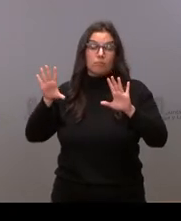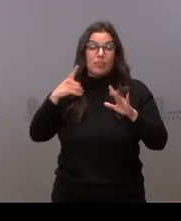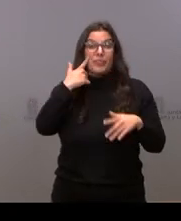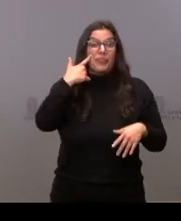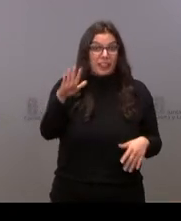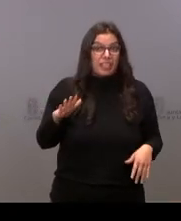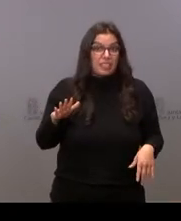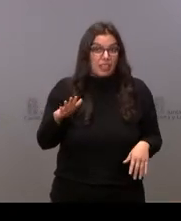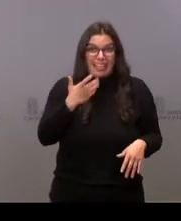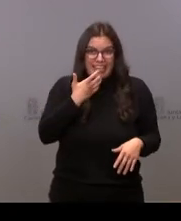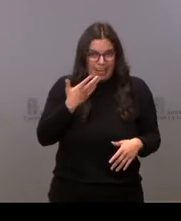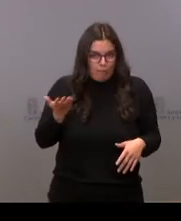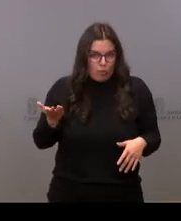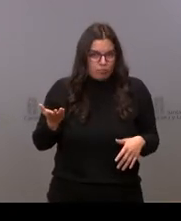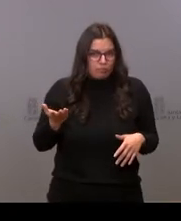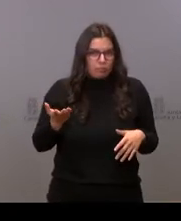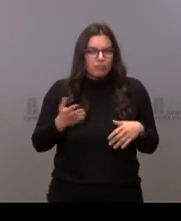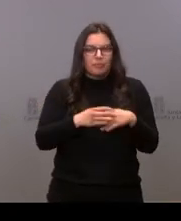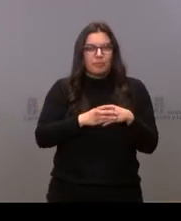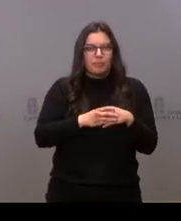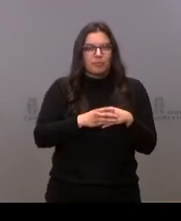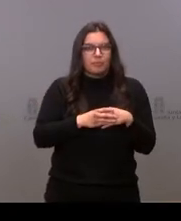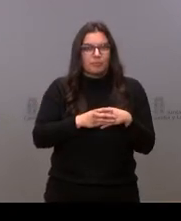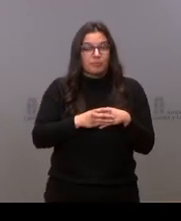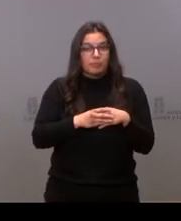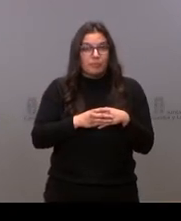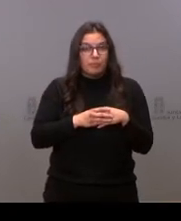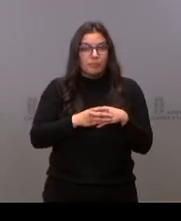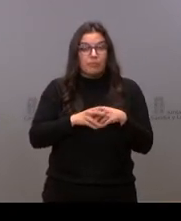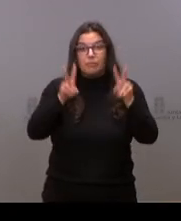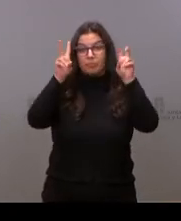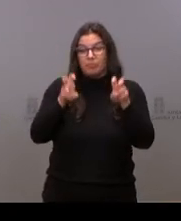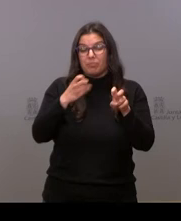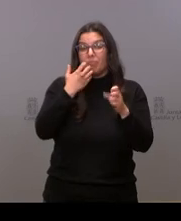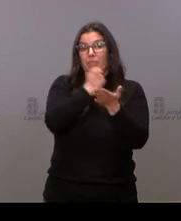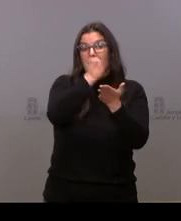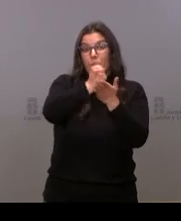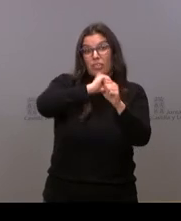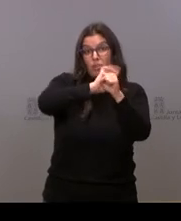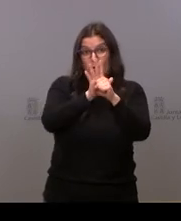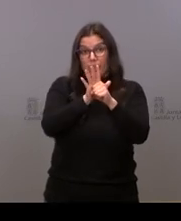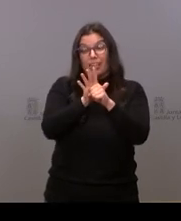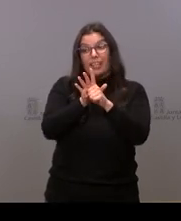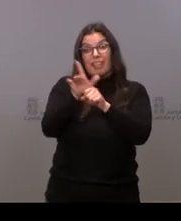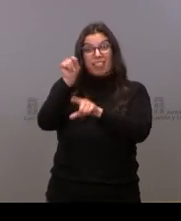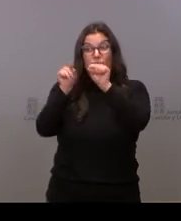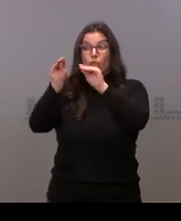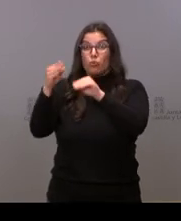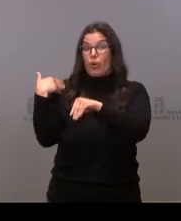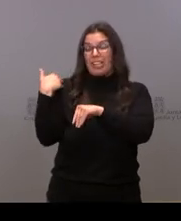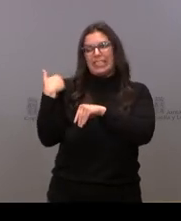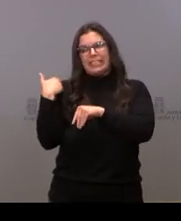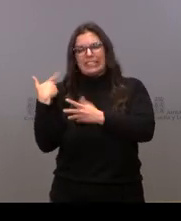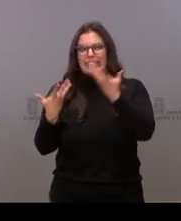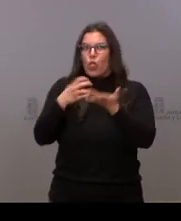a título de ejemplo, sin… Bueno, respecto del tema del pasaporte COVID, pues sus decisiones no eran concluyentes